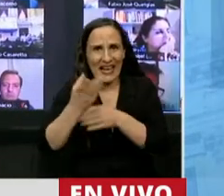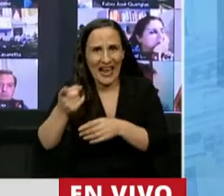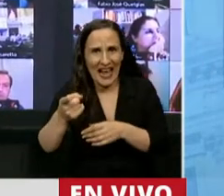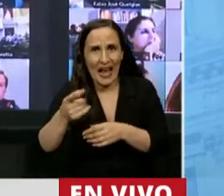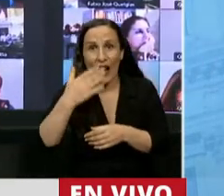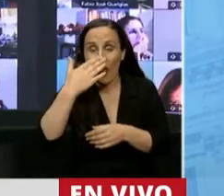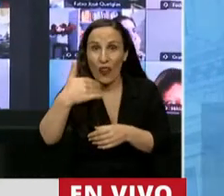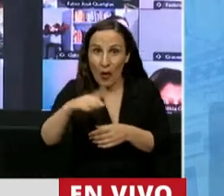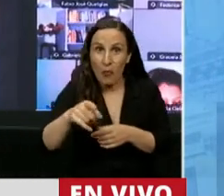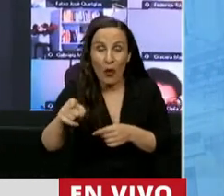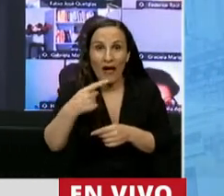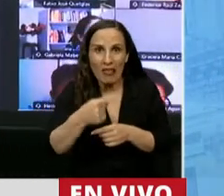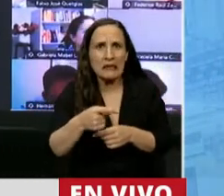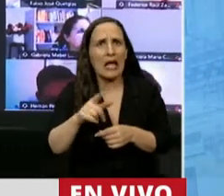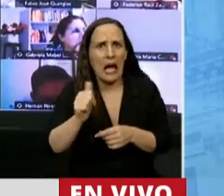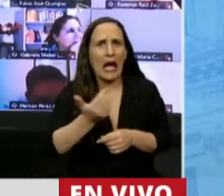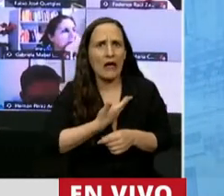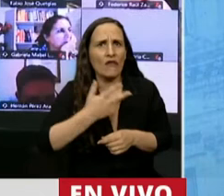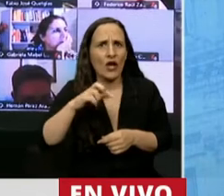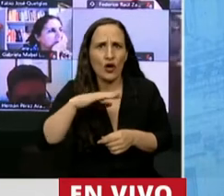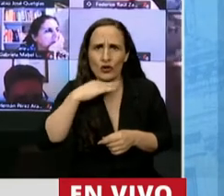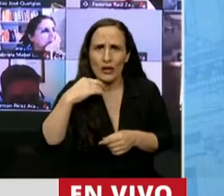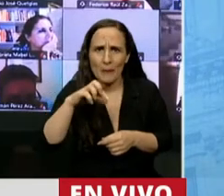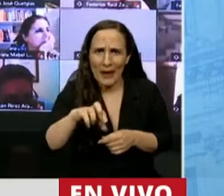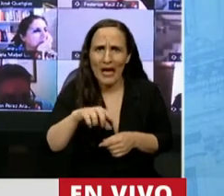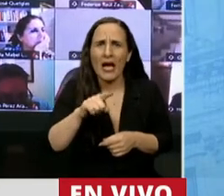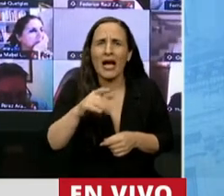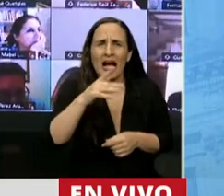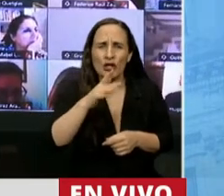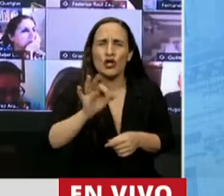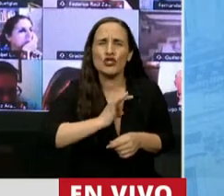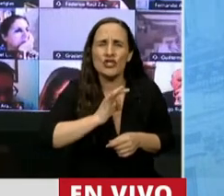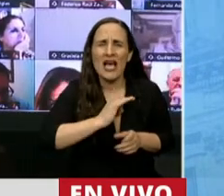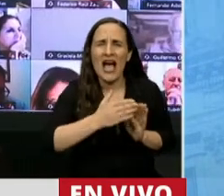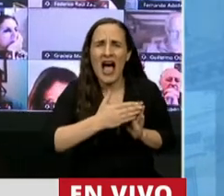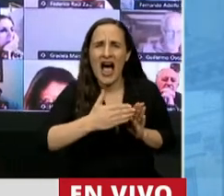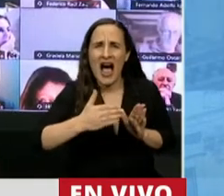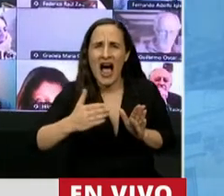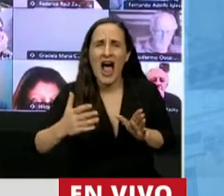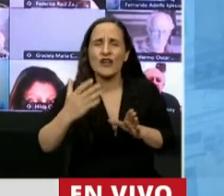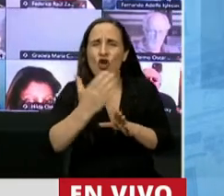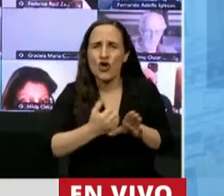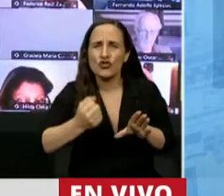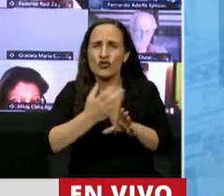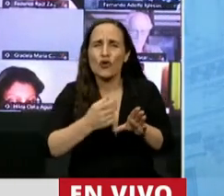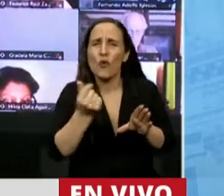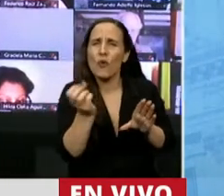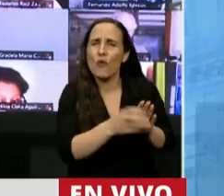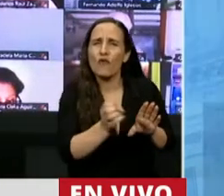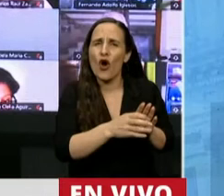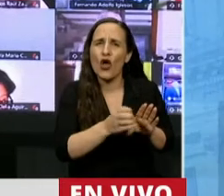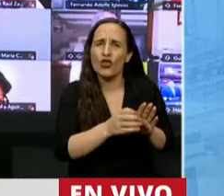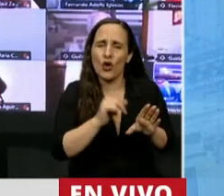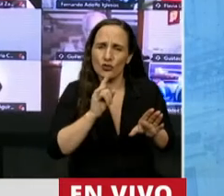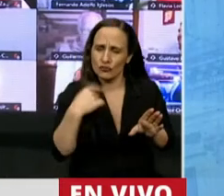de las AFJP, le sacaron durante 14 años los fondos que nosotros tuvimos